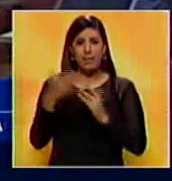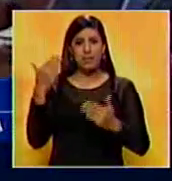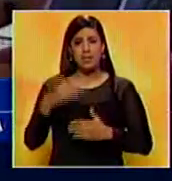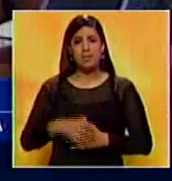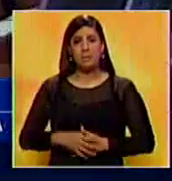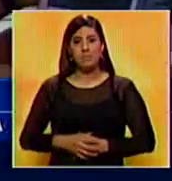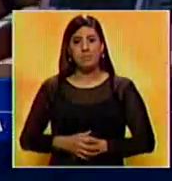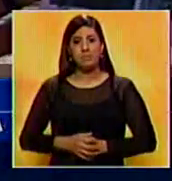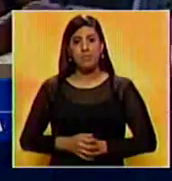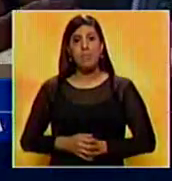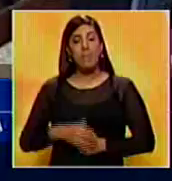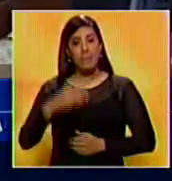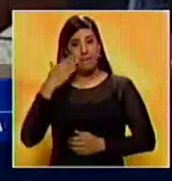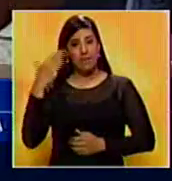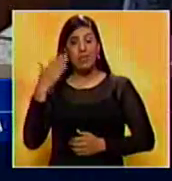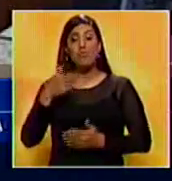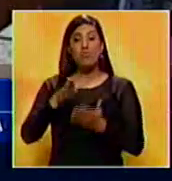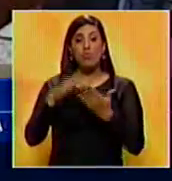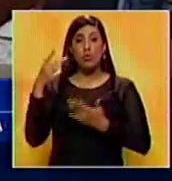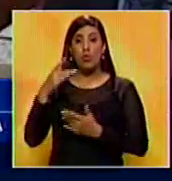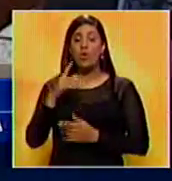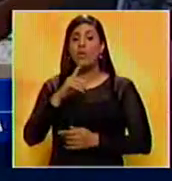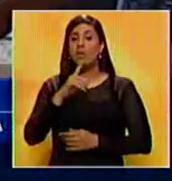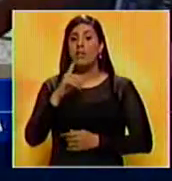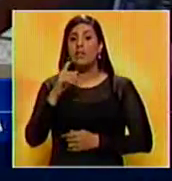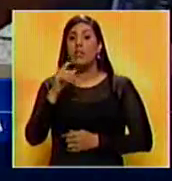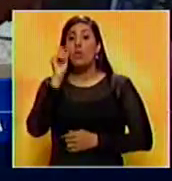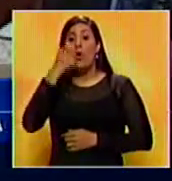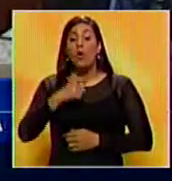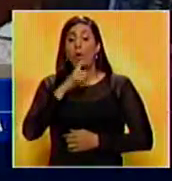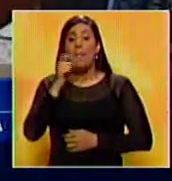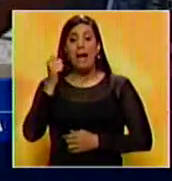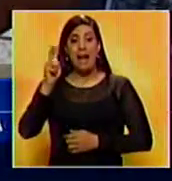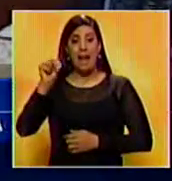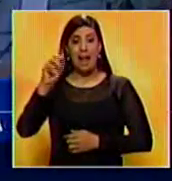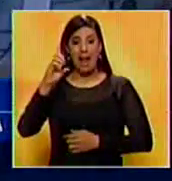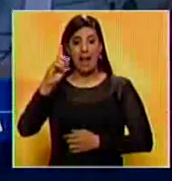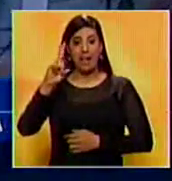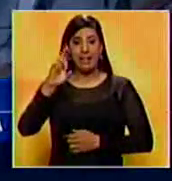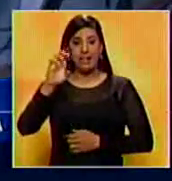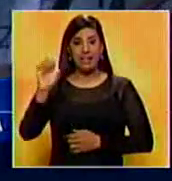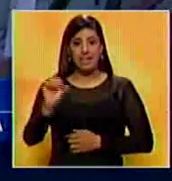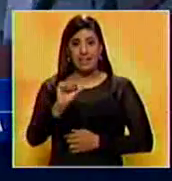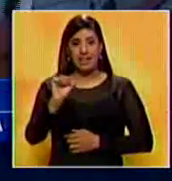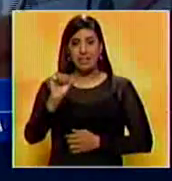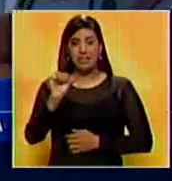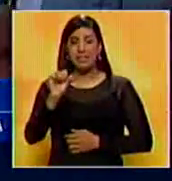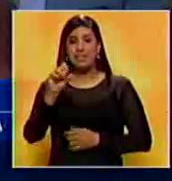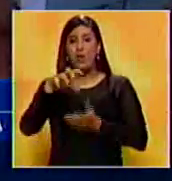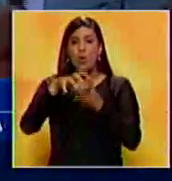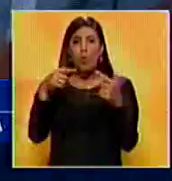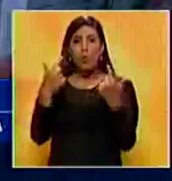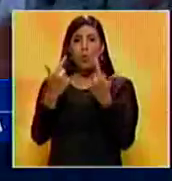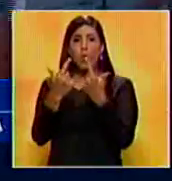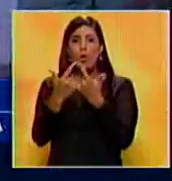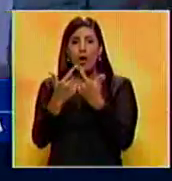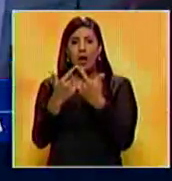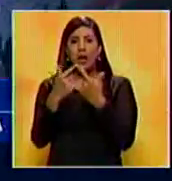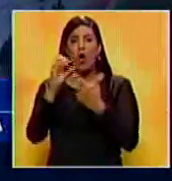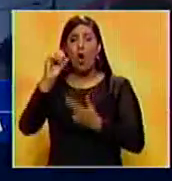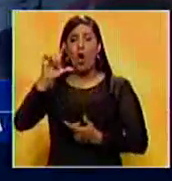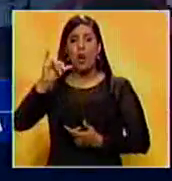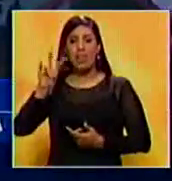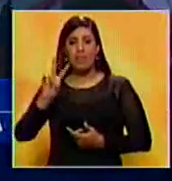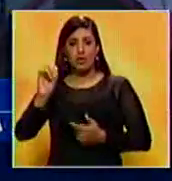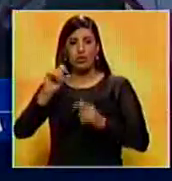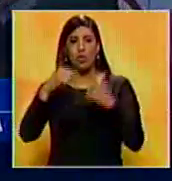sucediendo. Aquí fallece, en este caso, el ciudadano Andrés, perdón, en el sector Los Olivos,